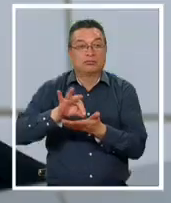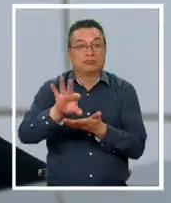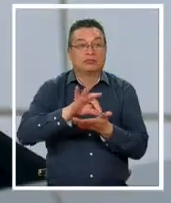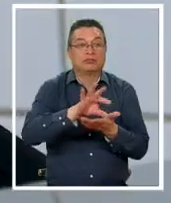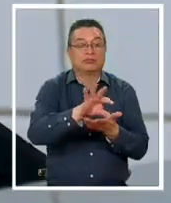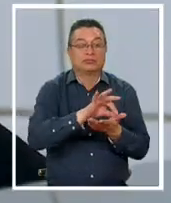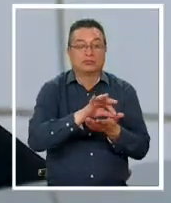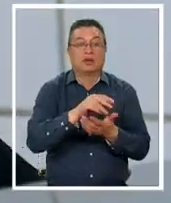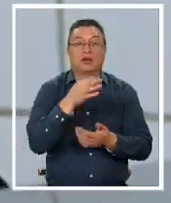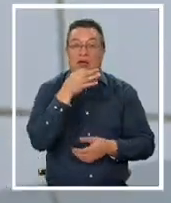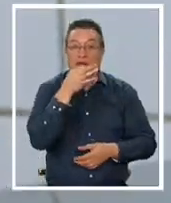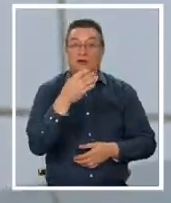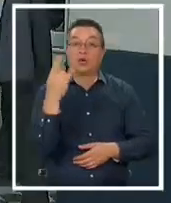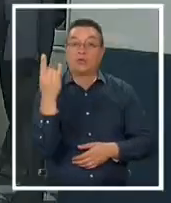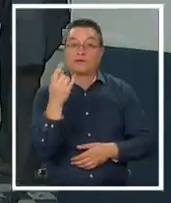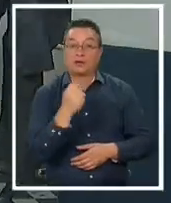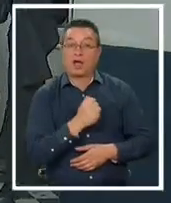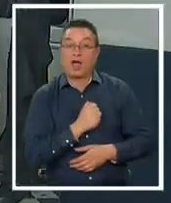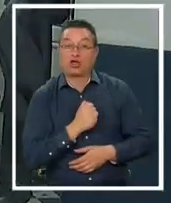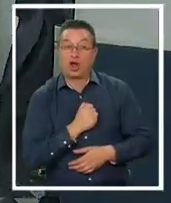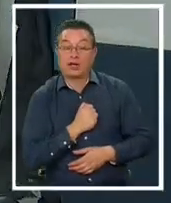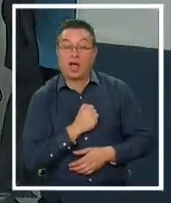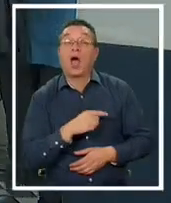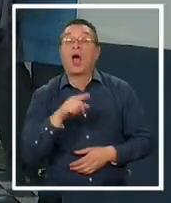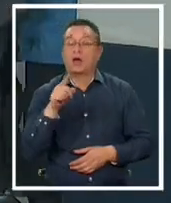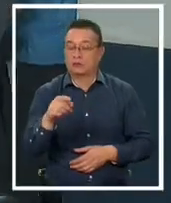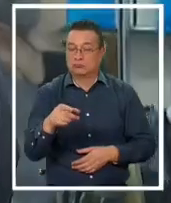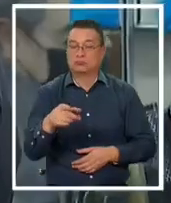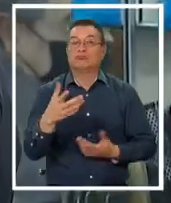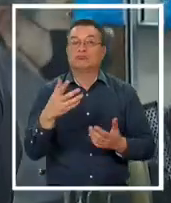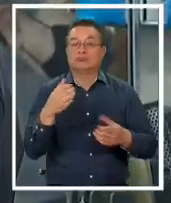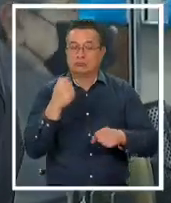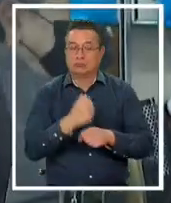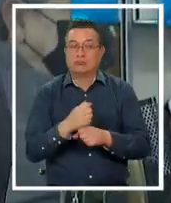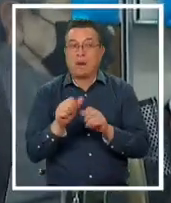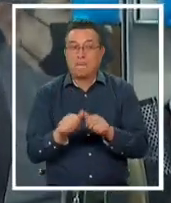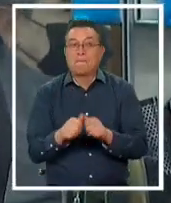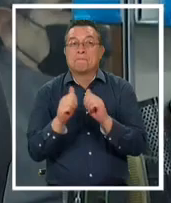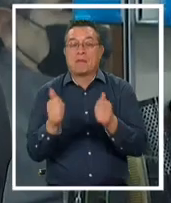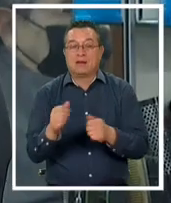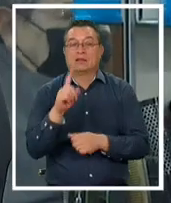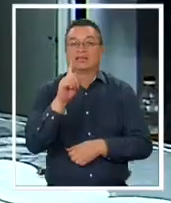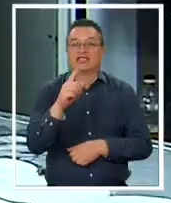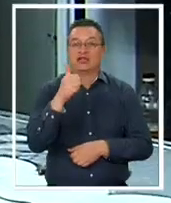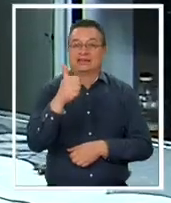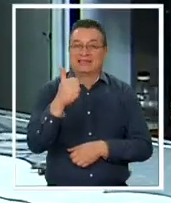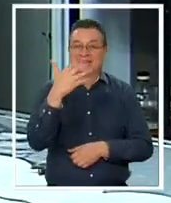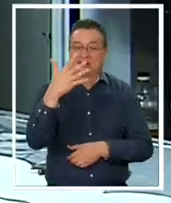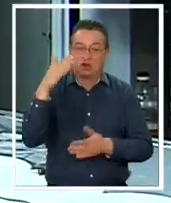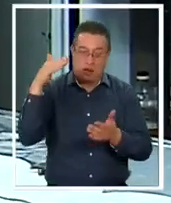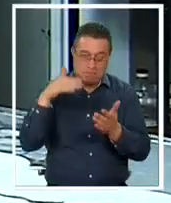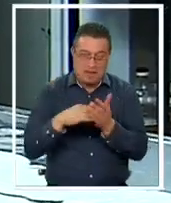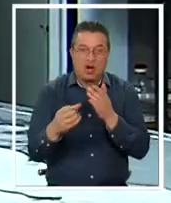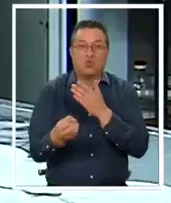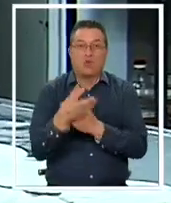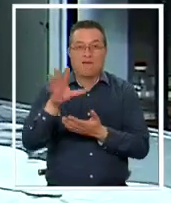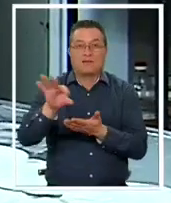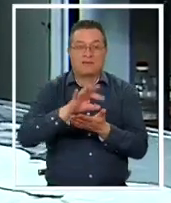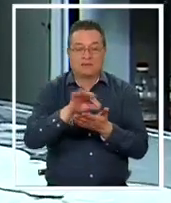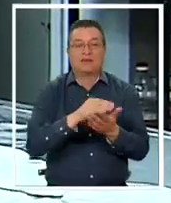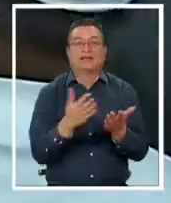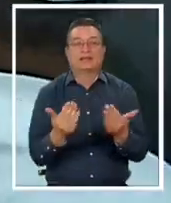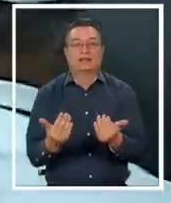laboral. Según la Universidad Católica, la tarea implica recuperar otros 165.000 nuevos empleos.